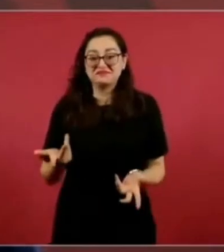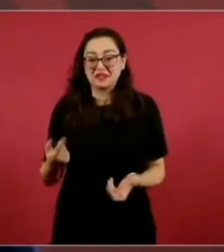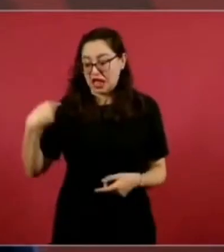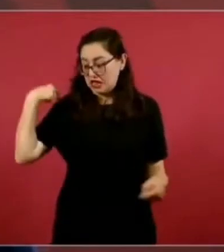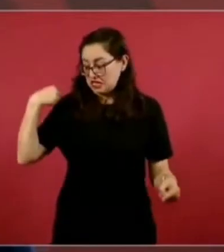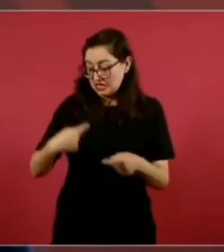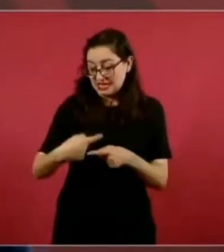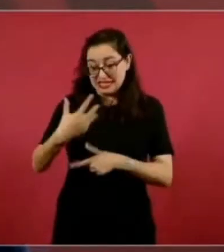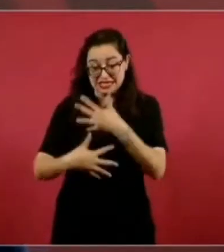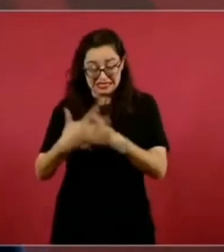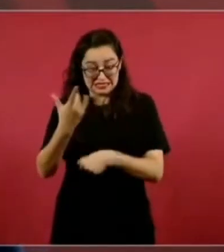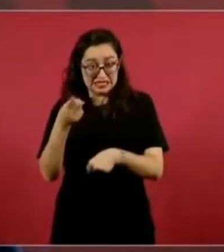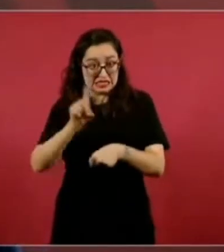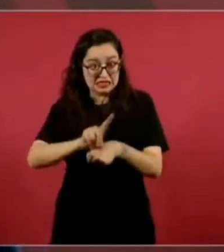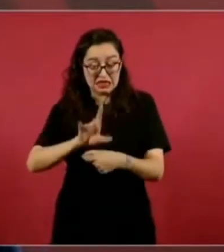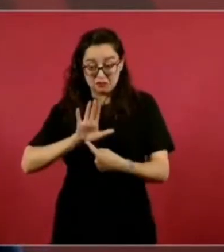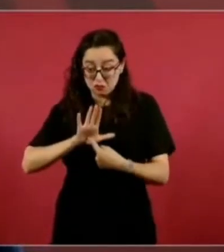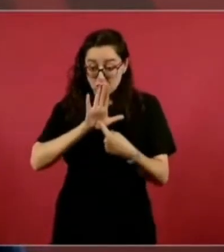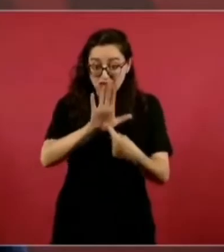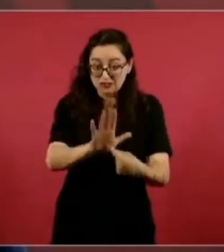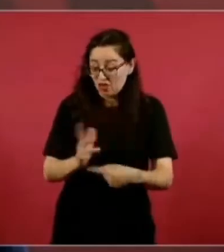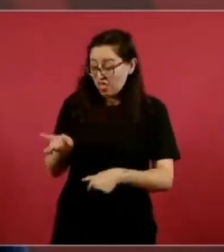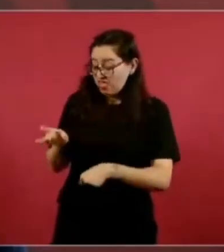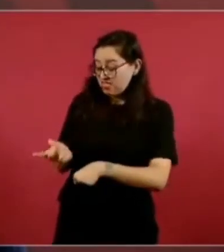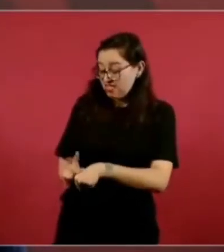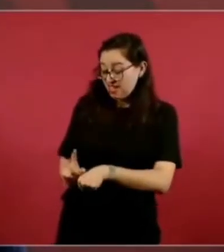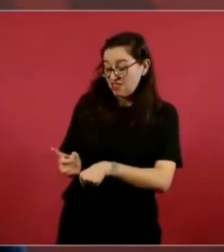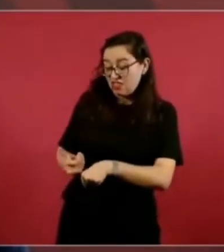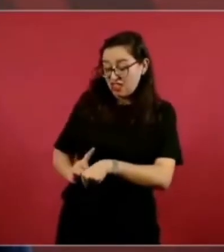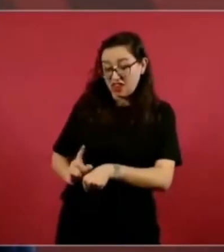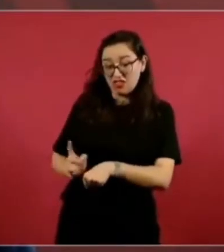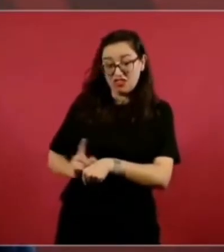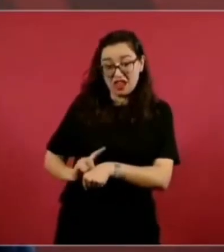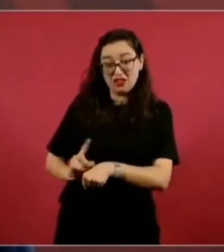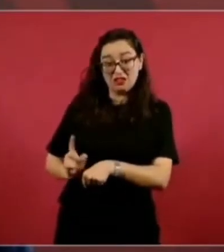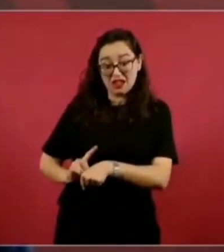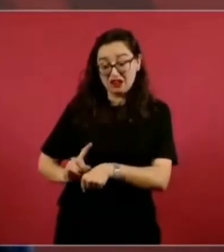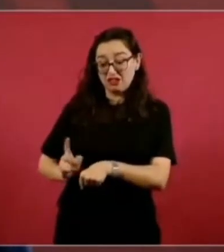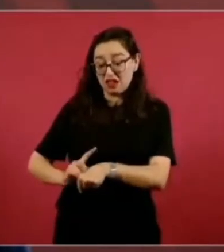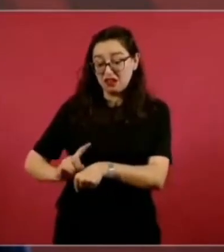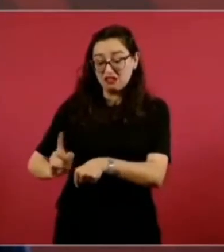la Secretaría de la Defensa Nacional y la Secretaría de Marina